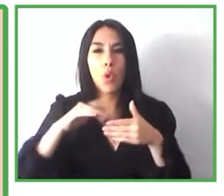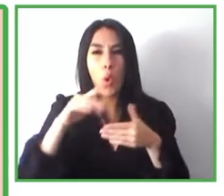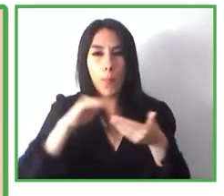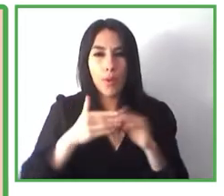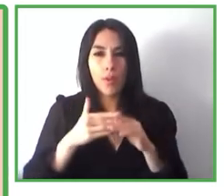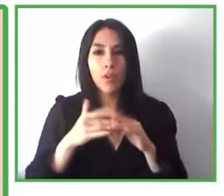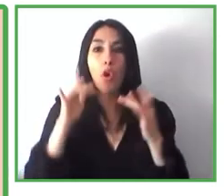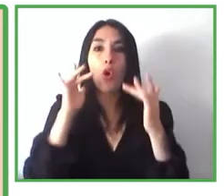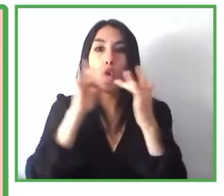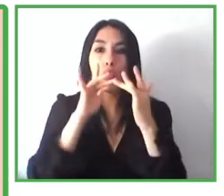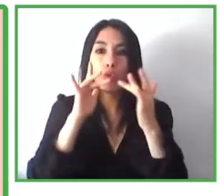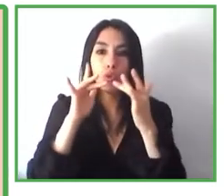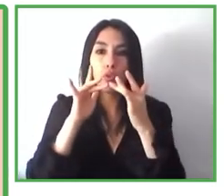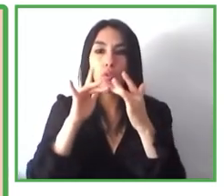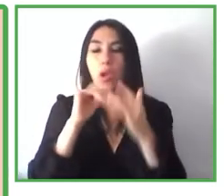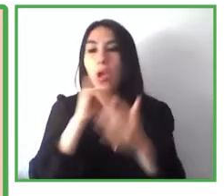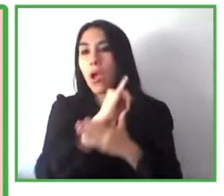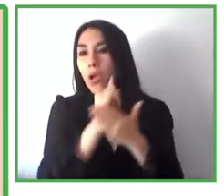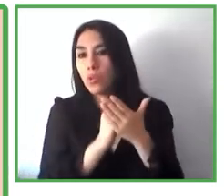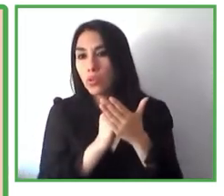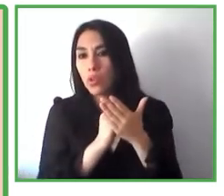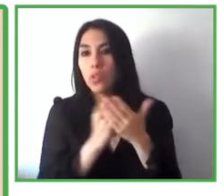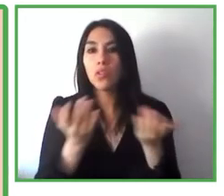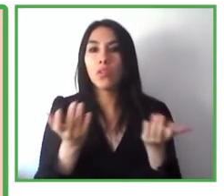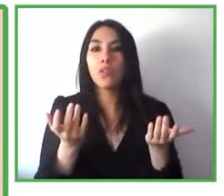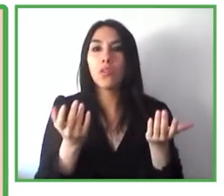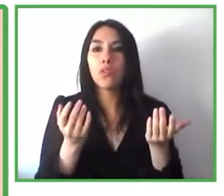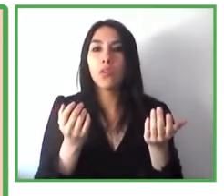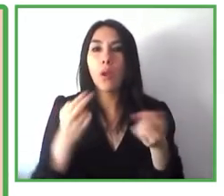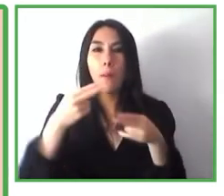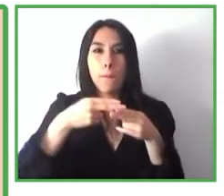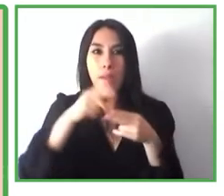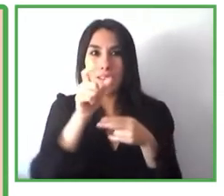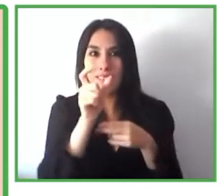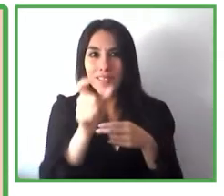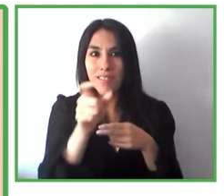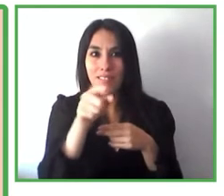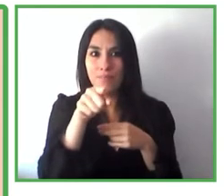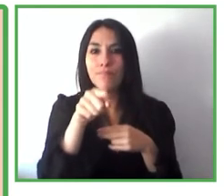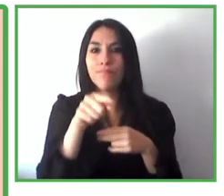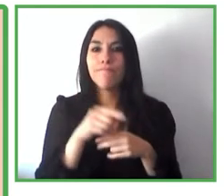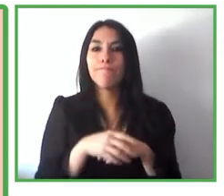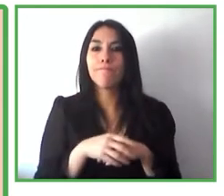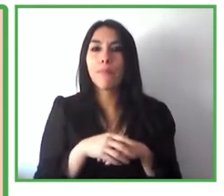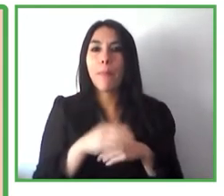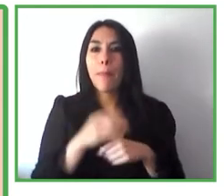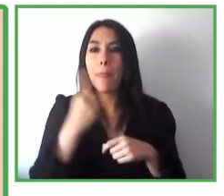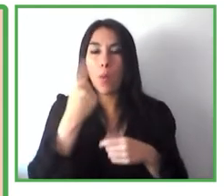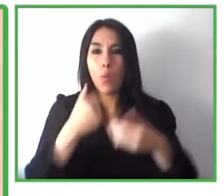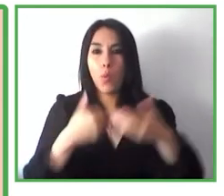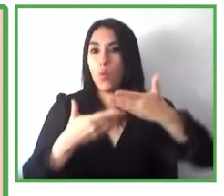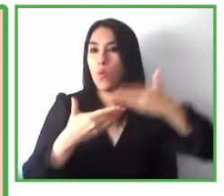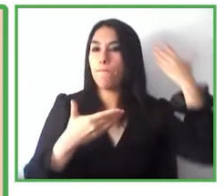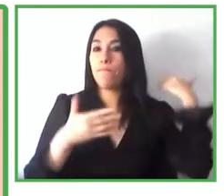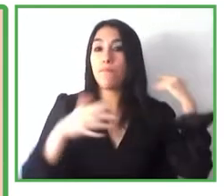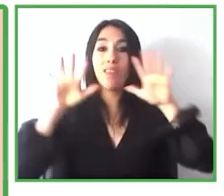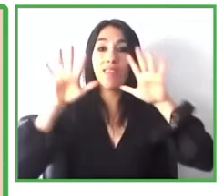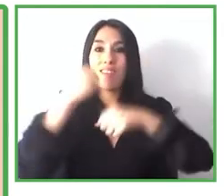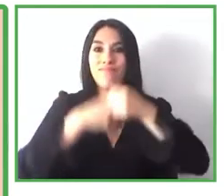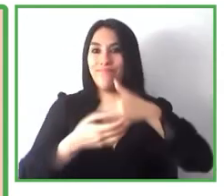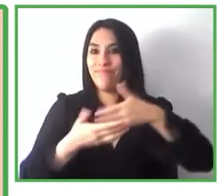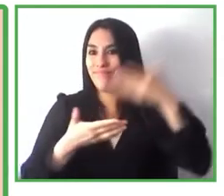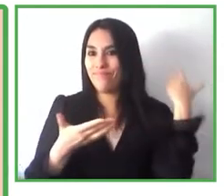metodología como sabéis muy renombrada en la última década en diferentes sectores con la que ponemos en la misma habitación